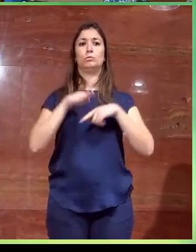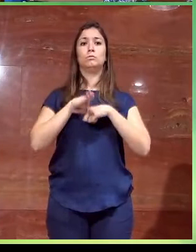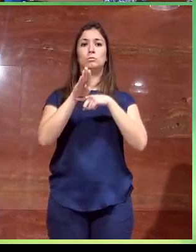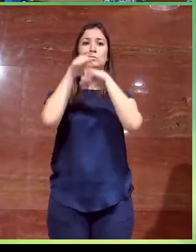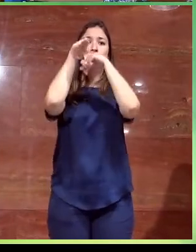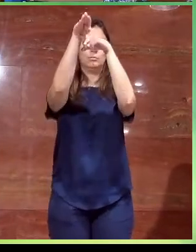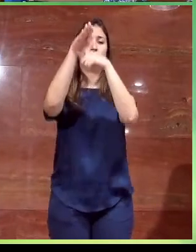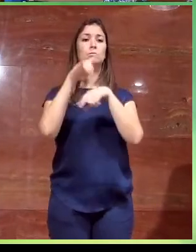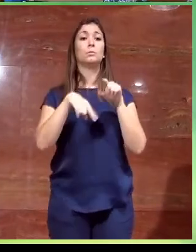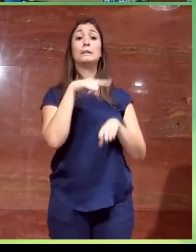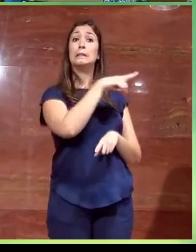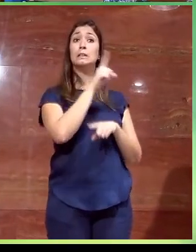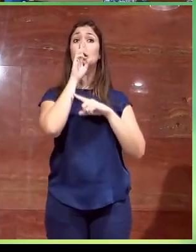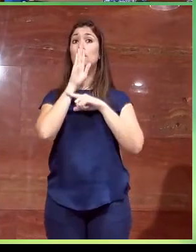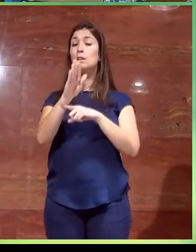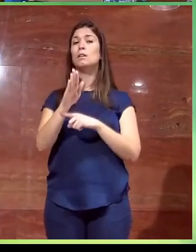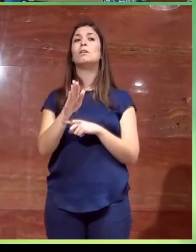acceso al edificio, pues bueno, proponemos